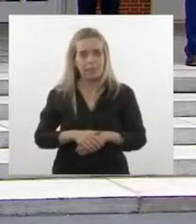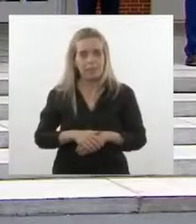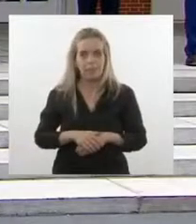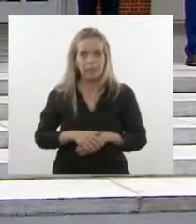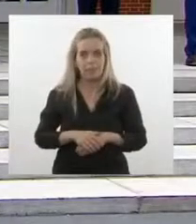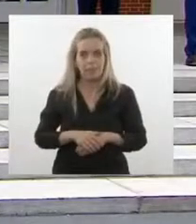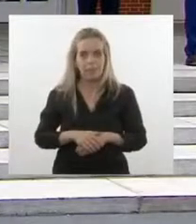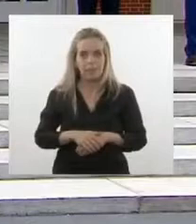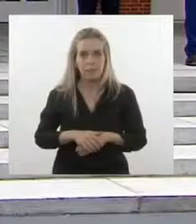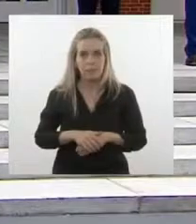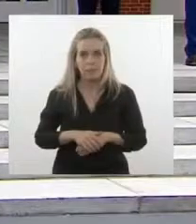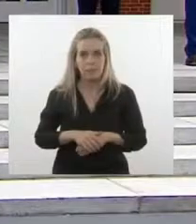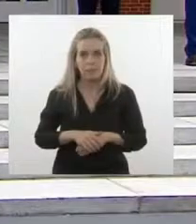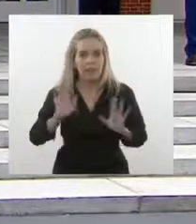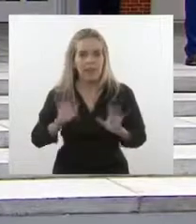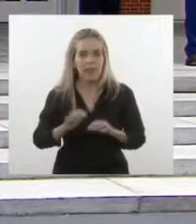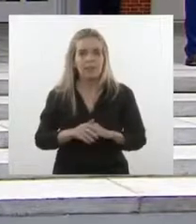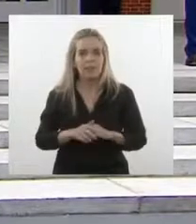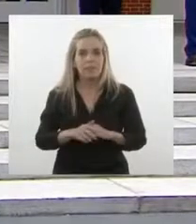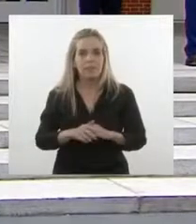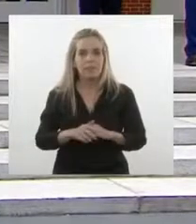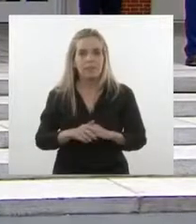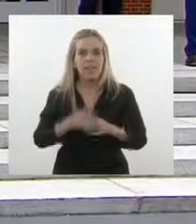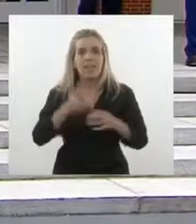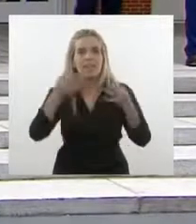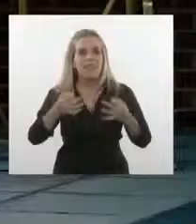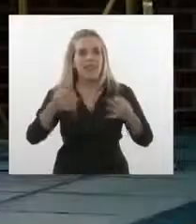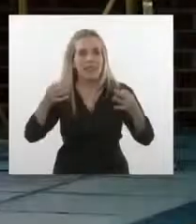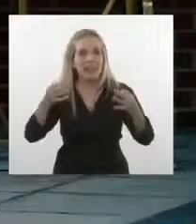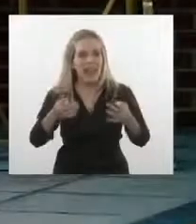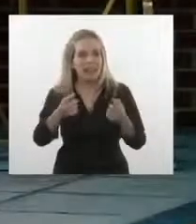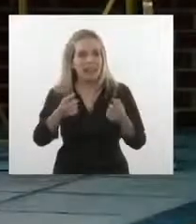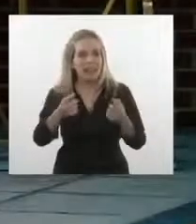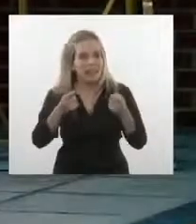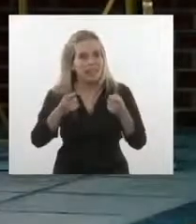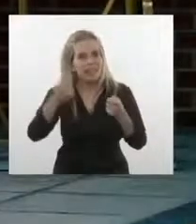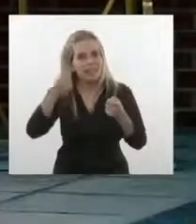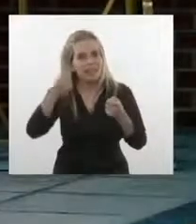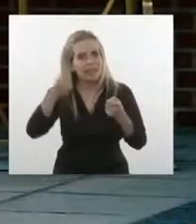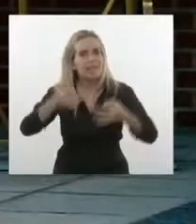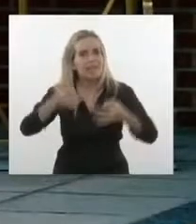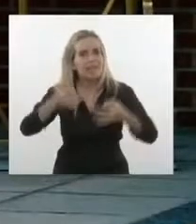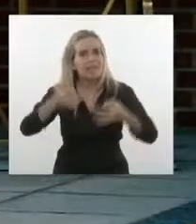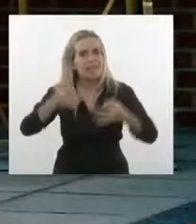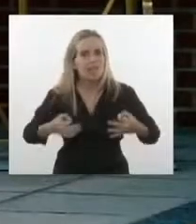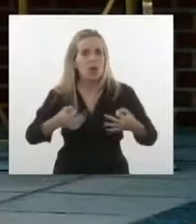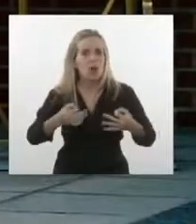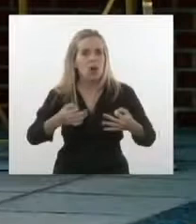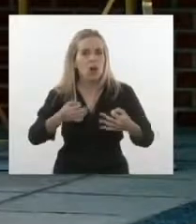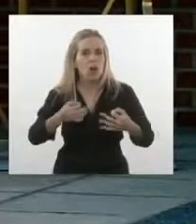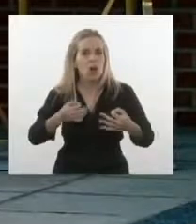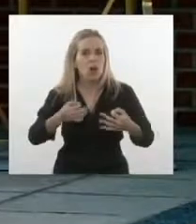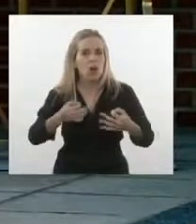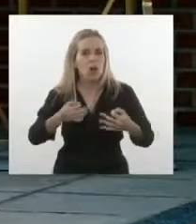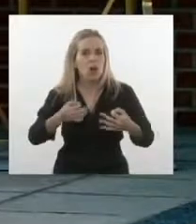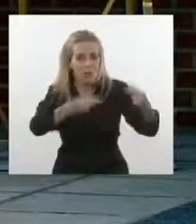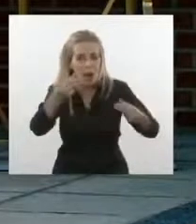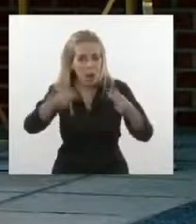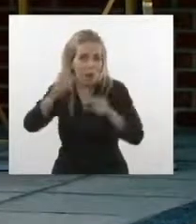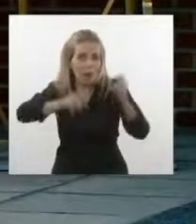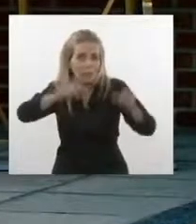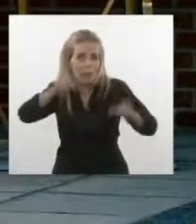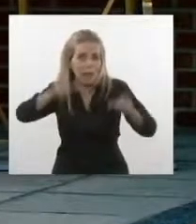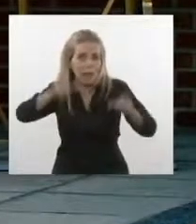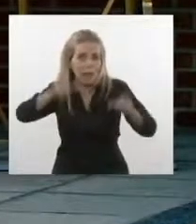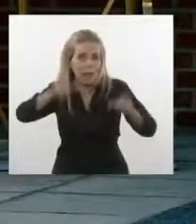La verdad es que es un imperativo moral y ético que la vacuna llegue a todos los habitantes del